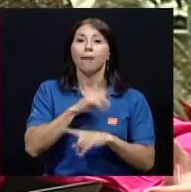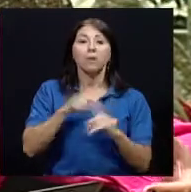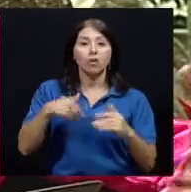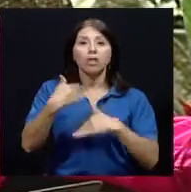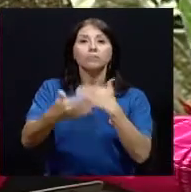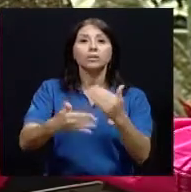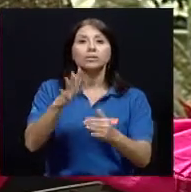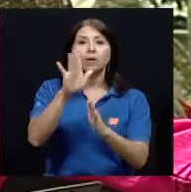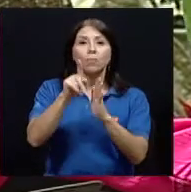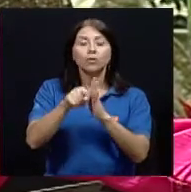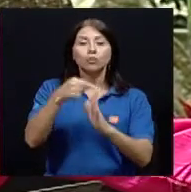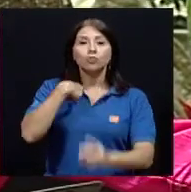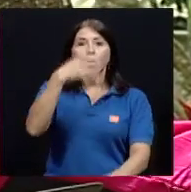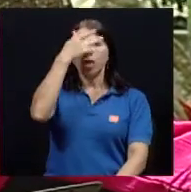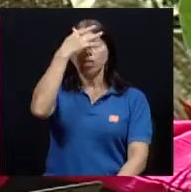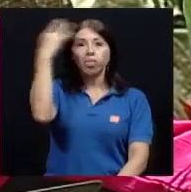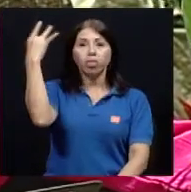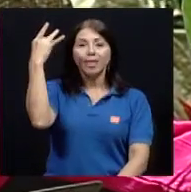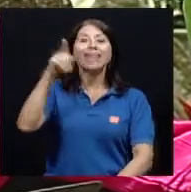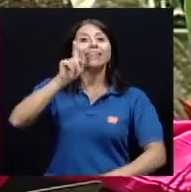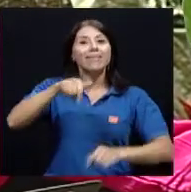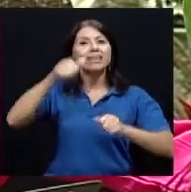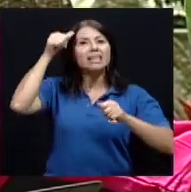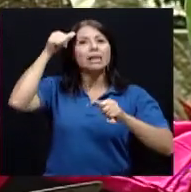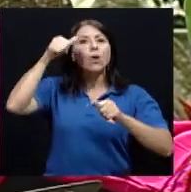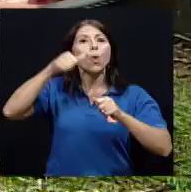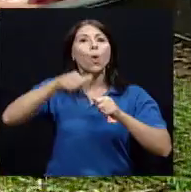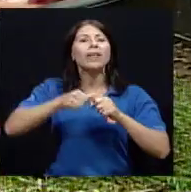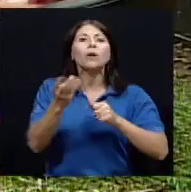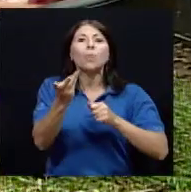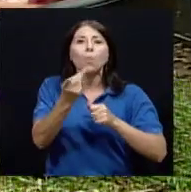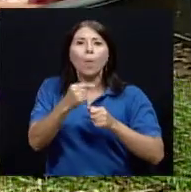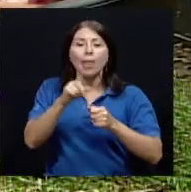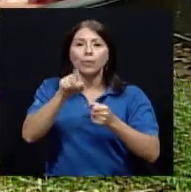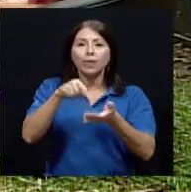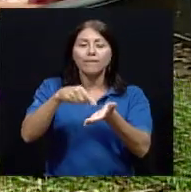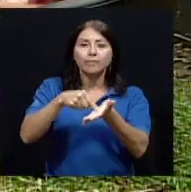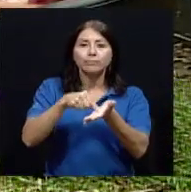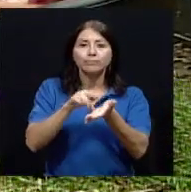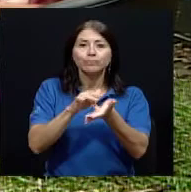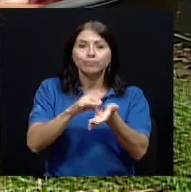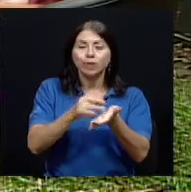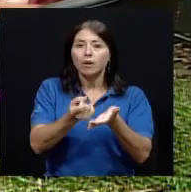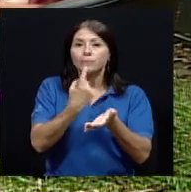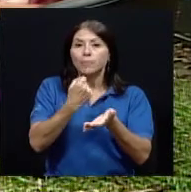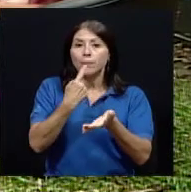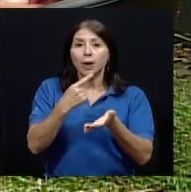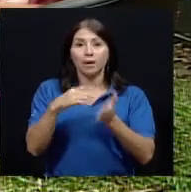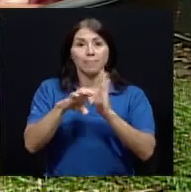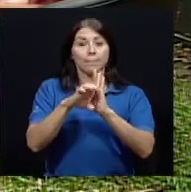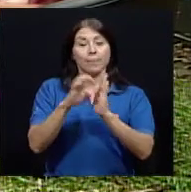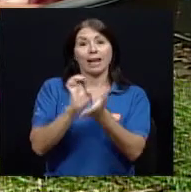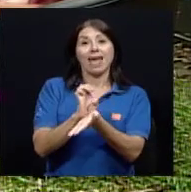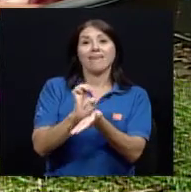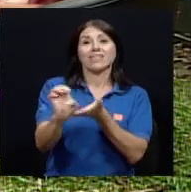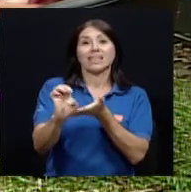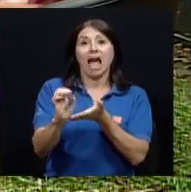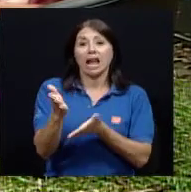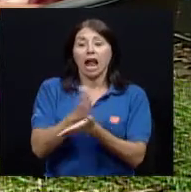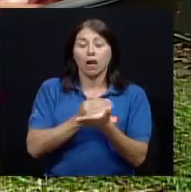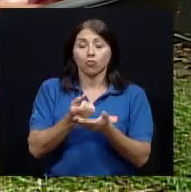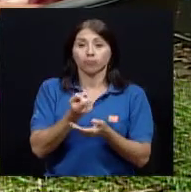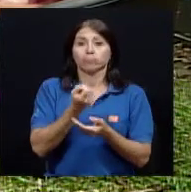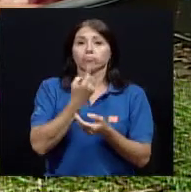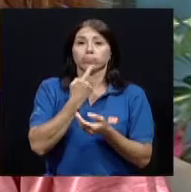para evitar estos datos que usted hablaba de intoxicaciones con medicamentos que en muchas ocasiones es por descuido o por inclusive problemas de memoria del